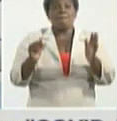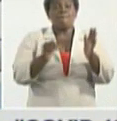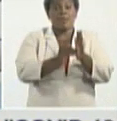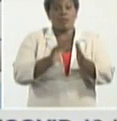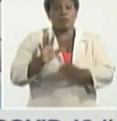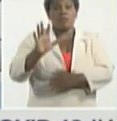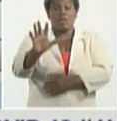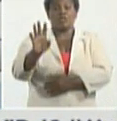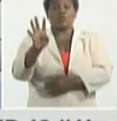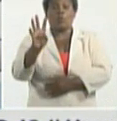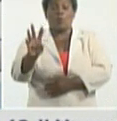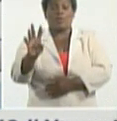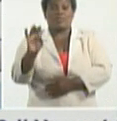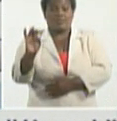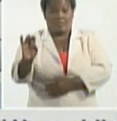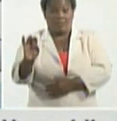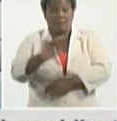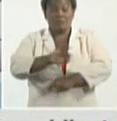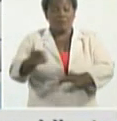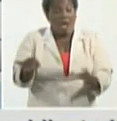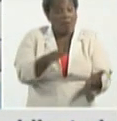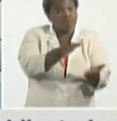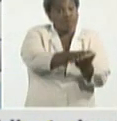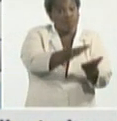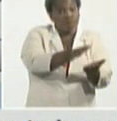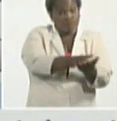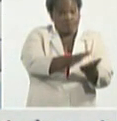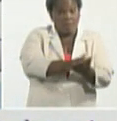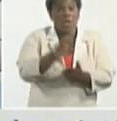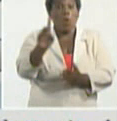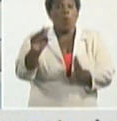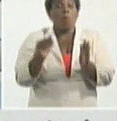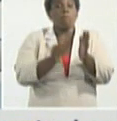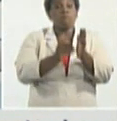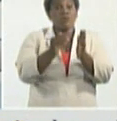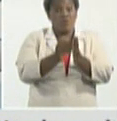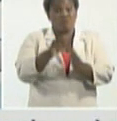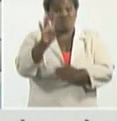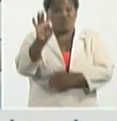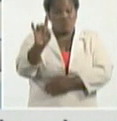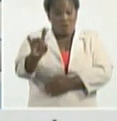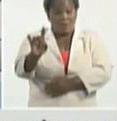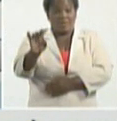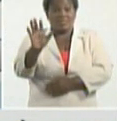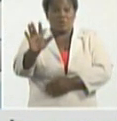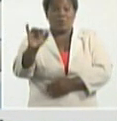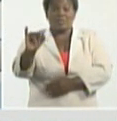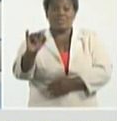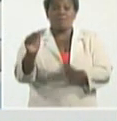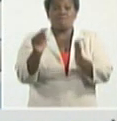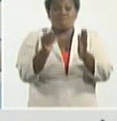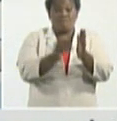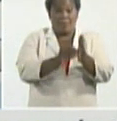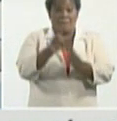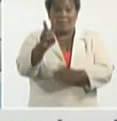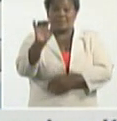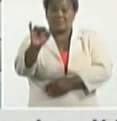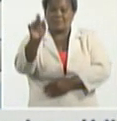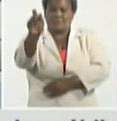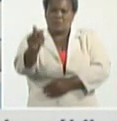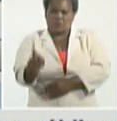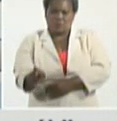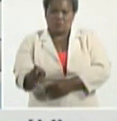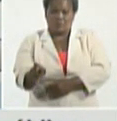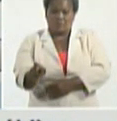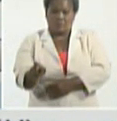para un acumulado ya de 1.956.026 26 personas que